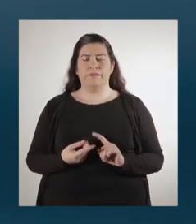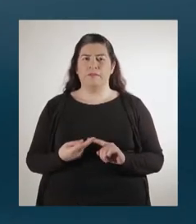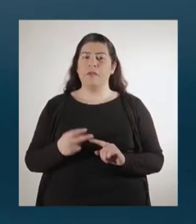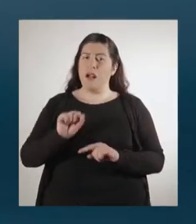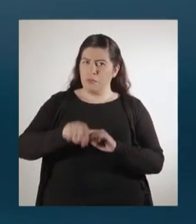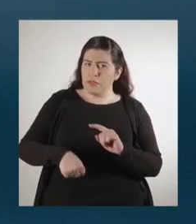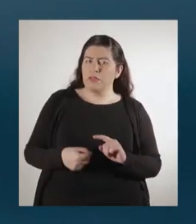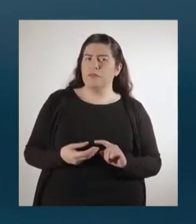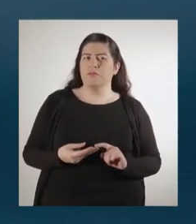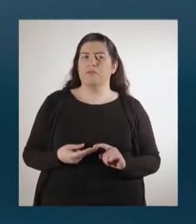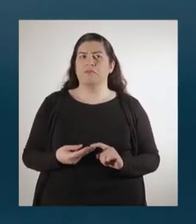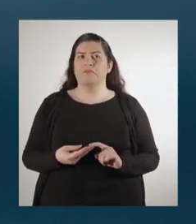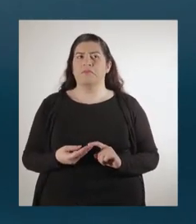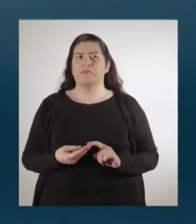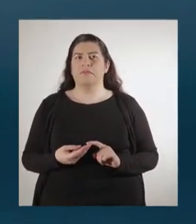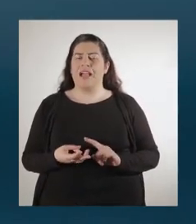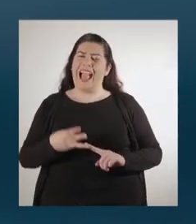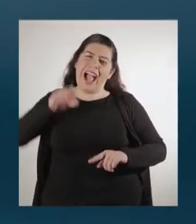¿Apruebo?